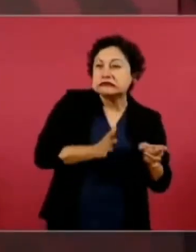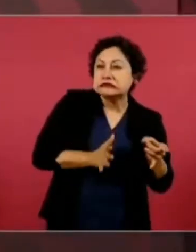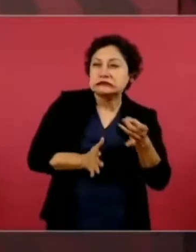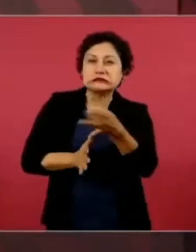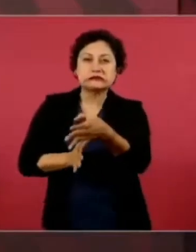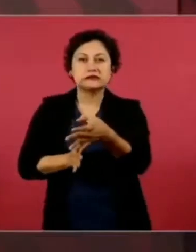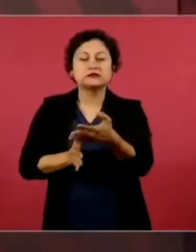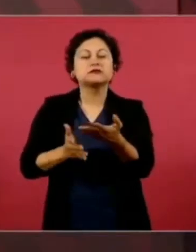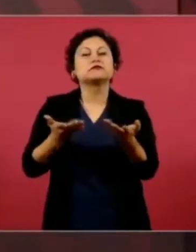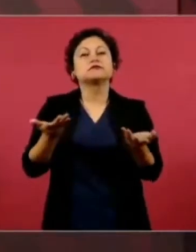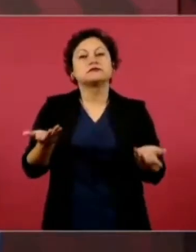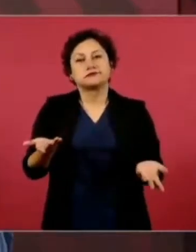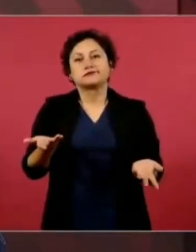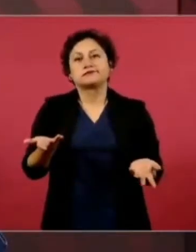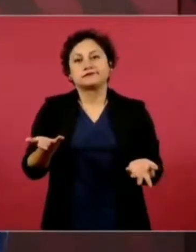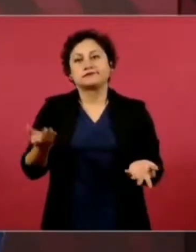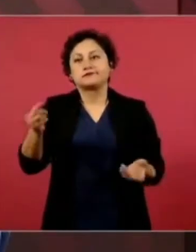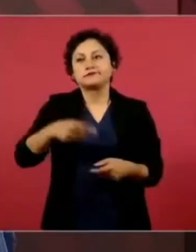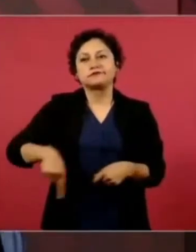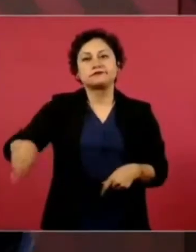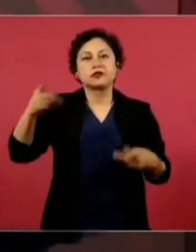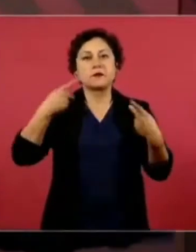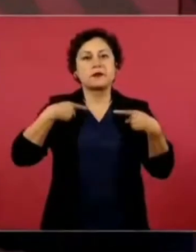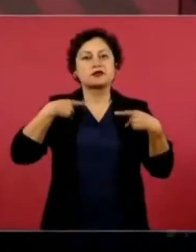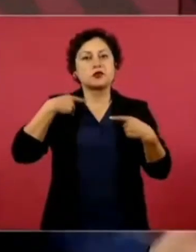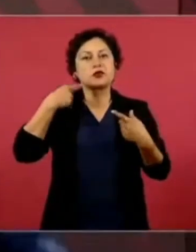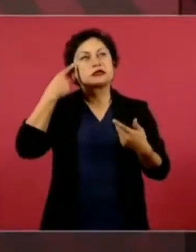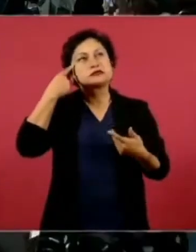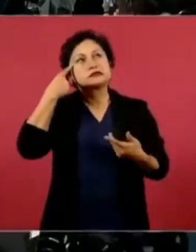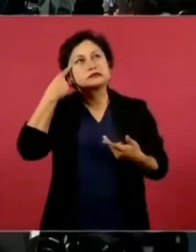a tener que